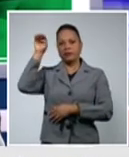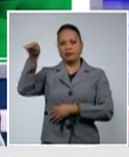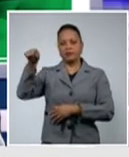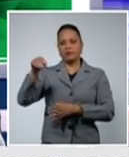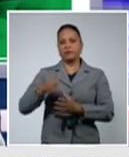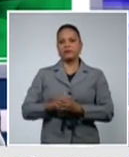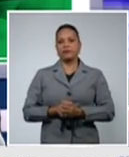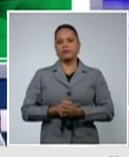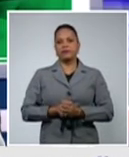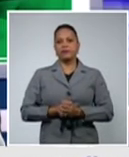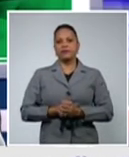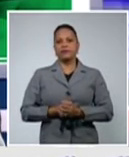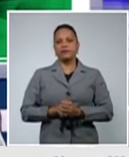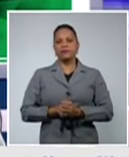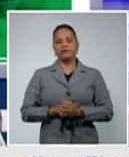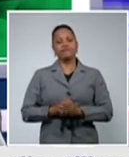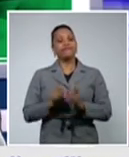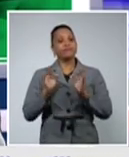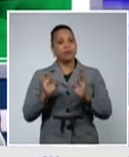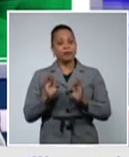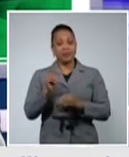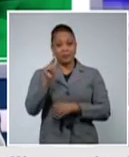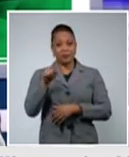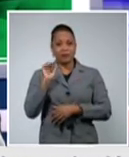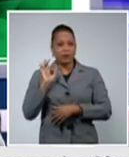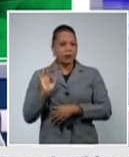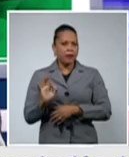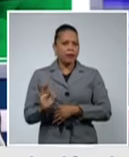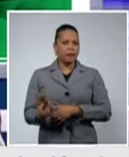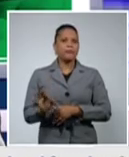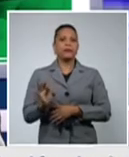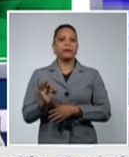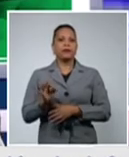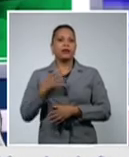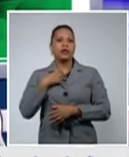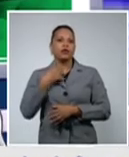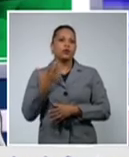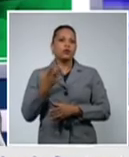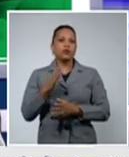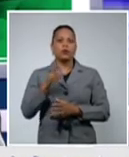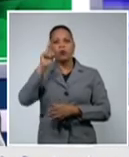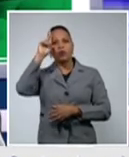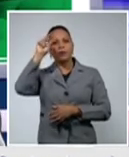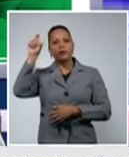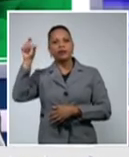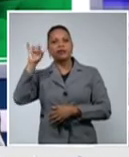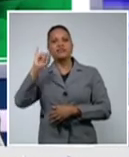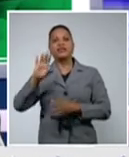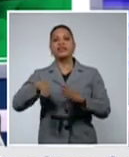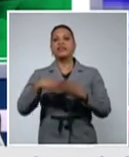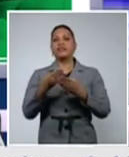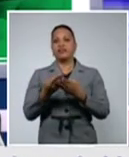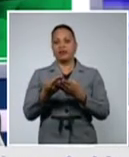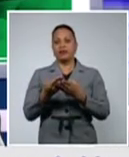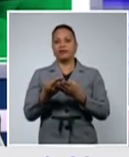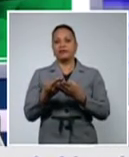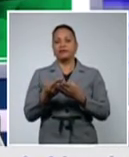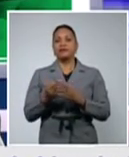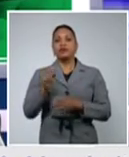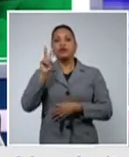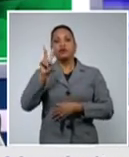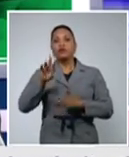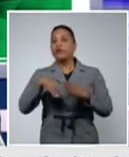Realmente este paciente tuvo un estadía de seis días ingresado, dos de ellos en terapia